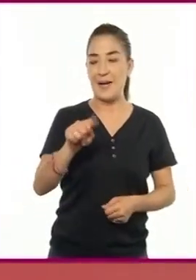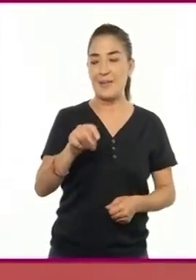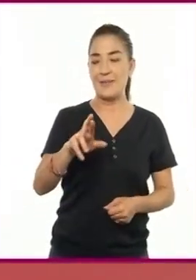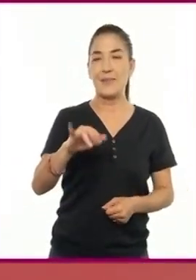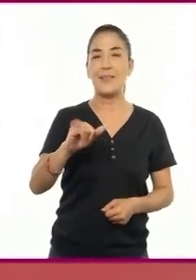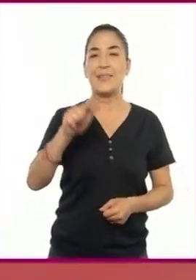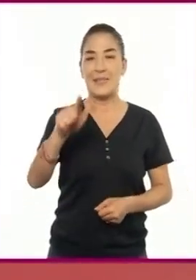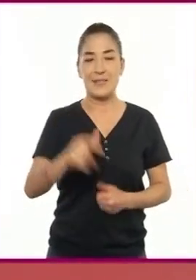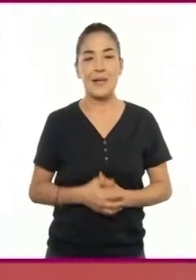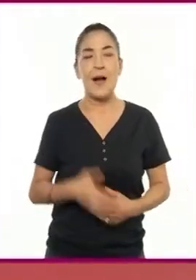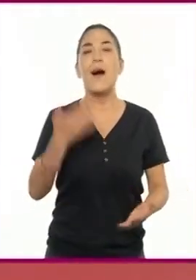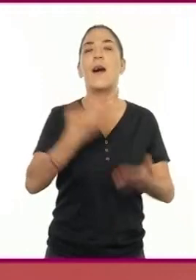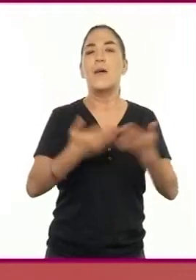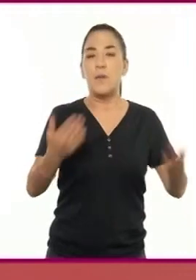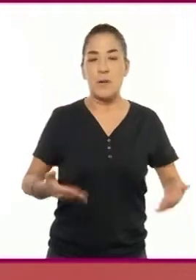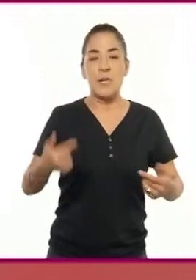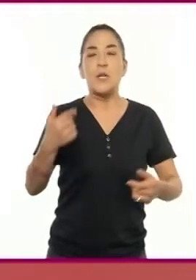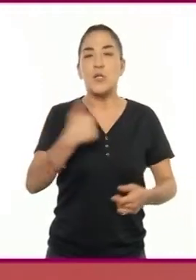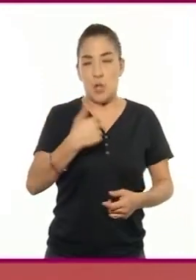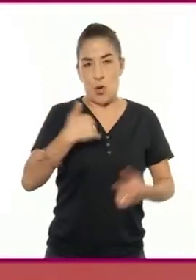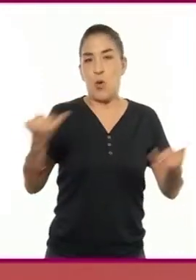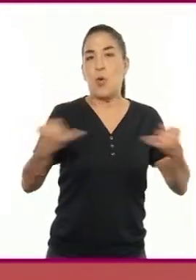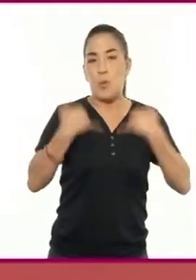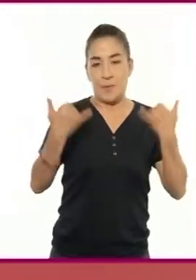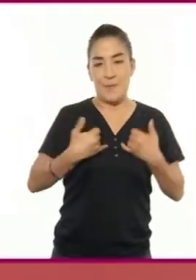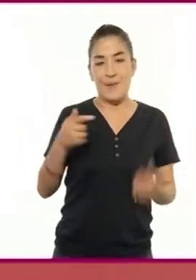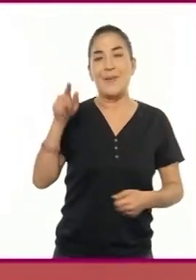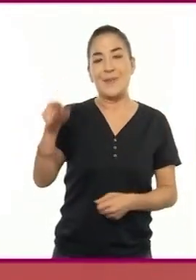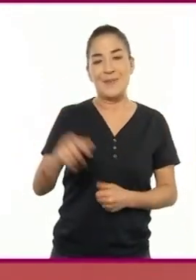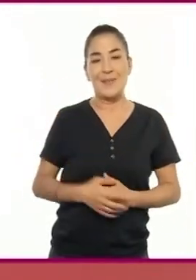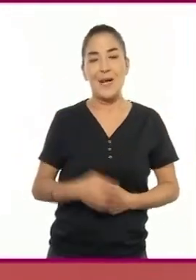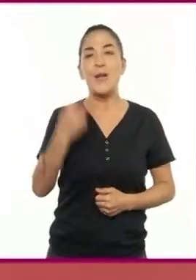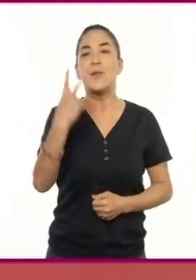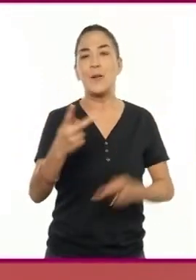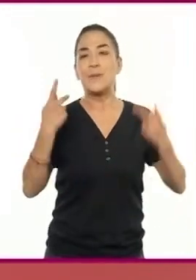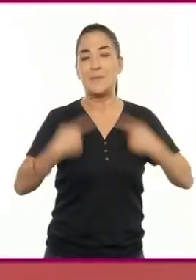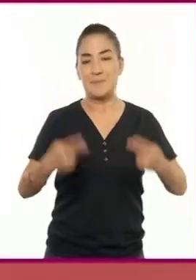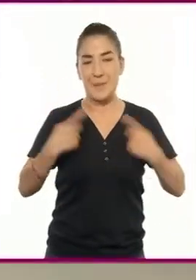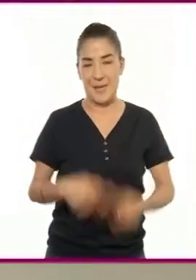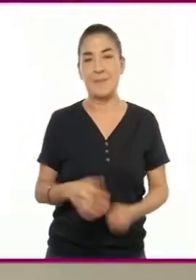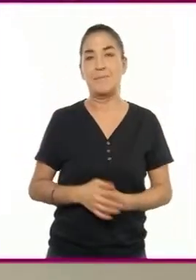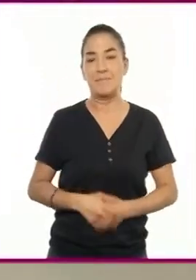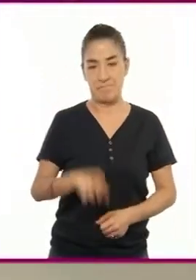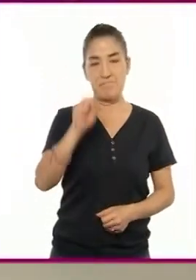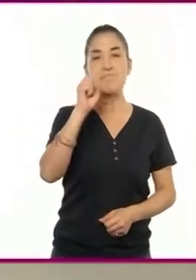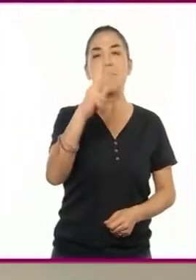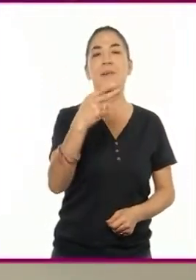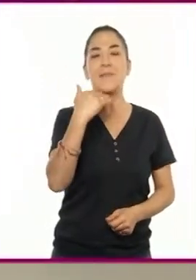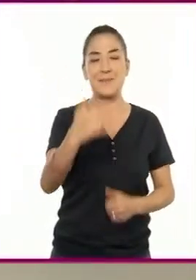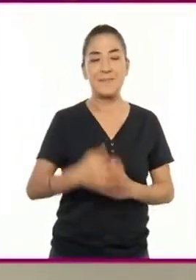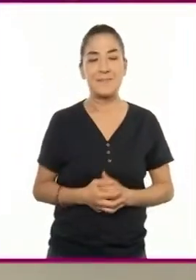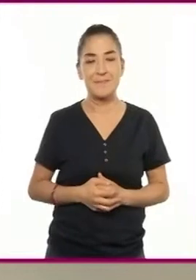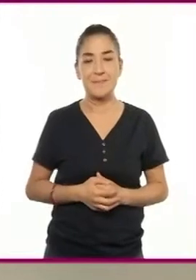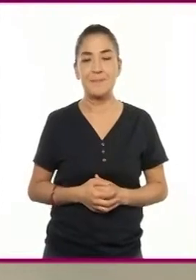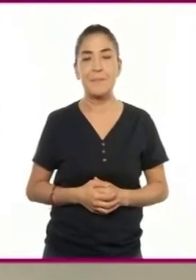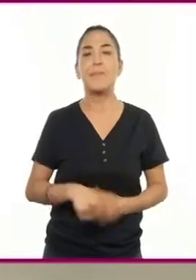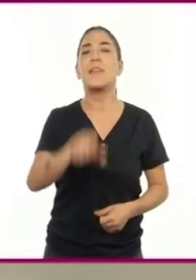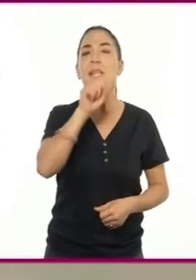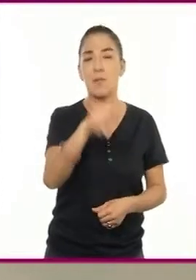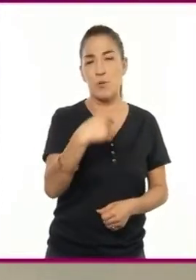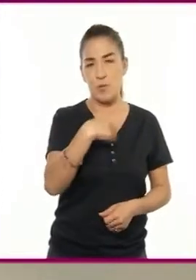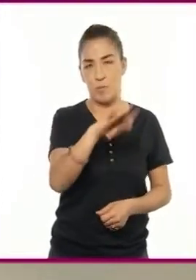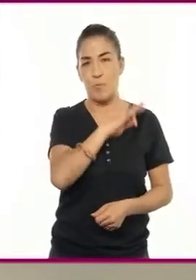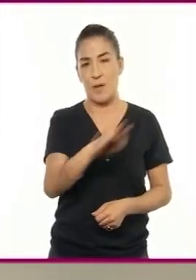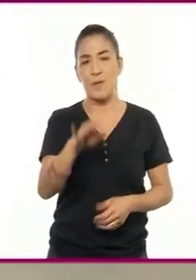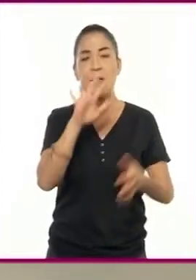Ahora, interpretemos. Yo seré el joven y tú los otros dos personajes. Me parece perfecto. ¿También puedo